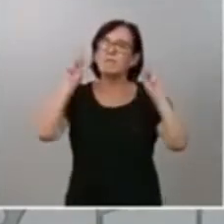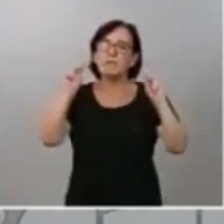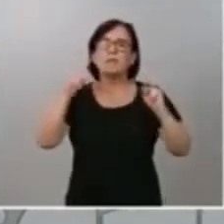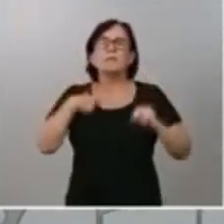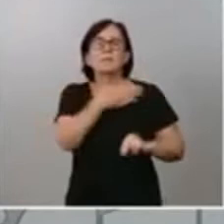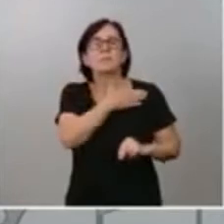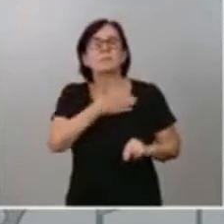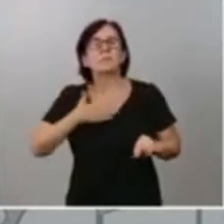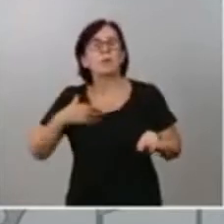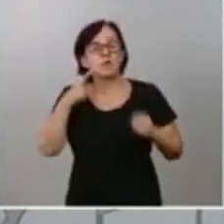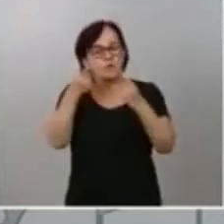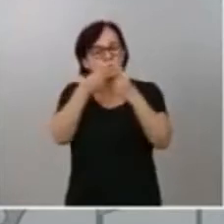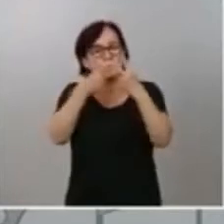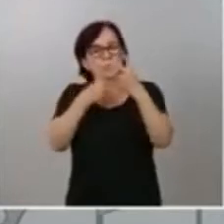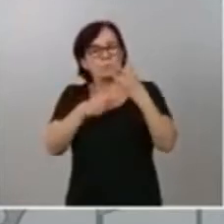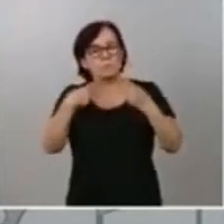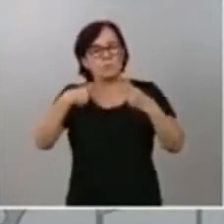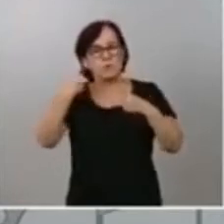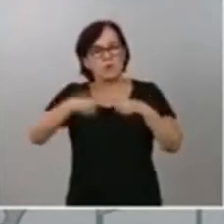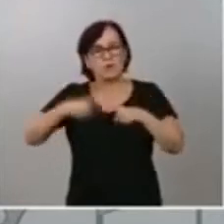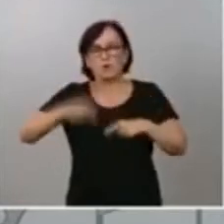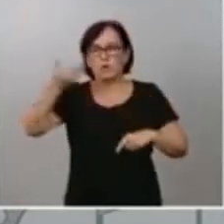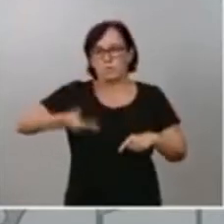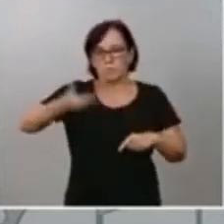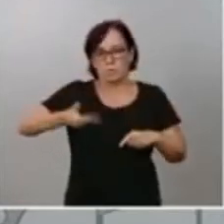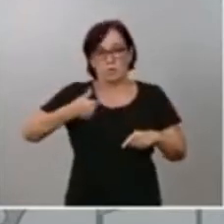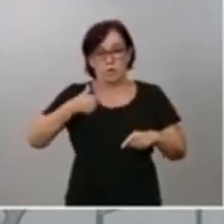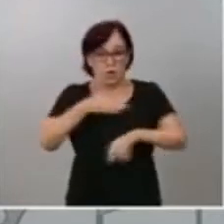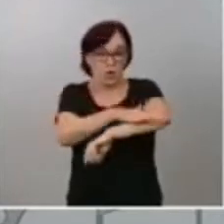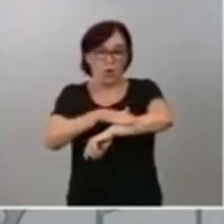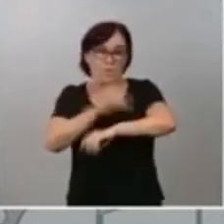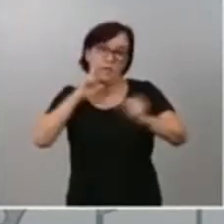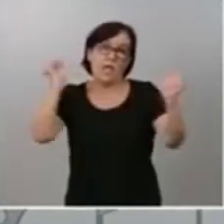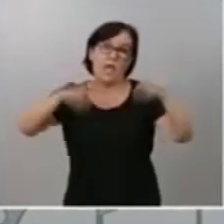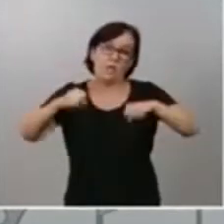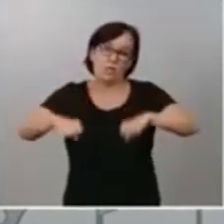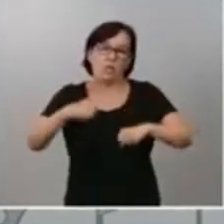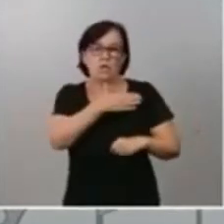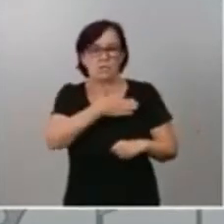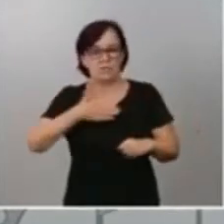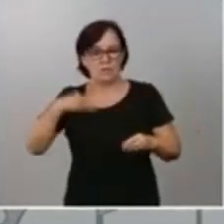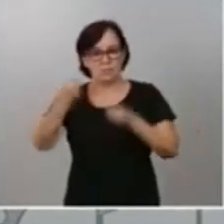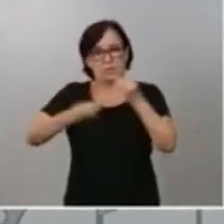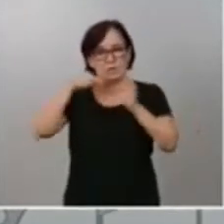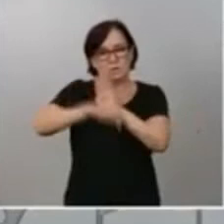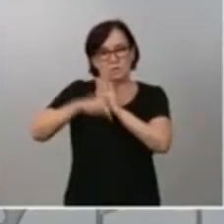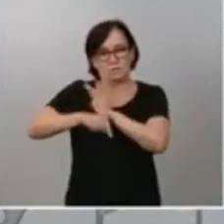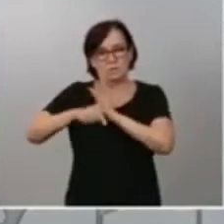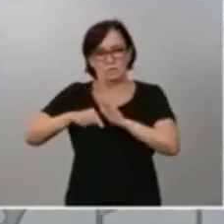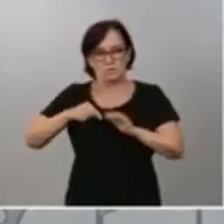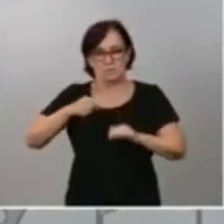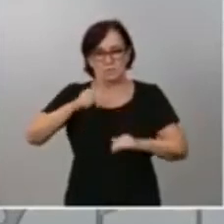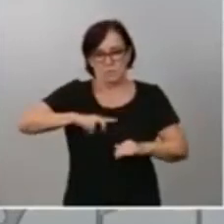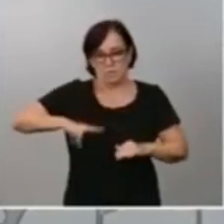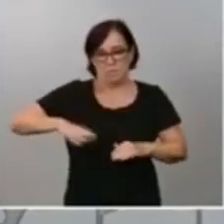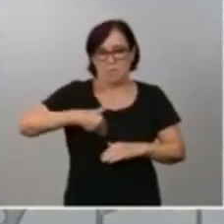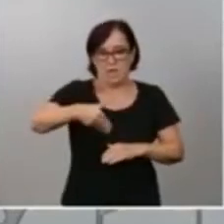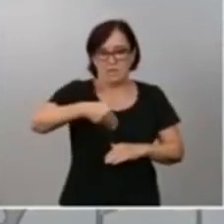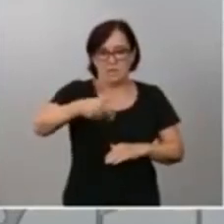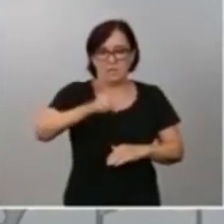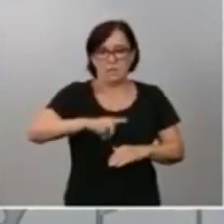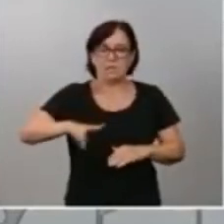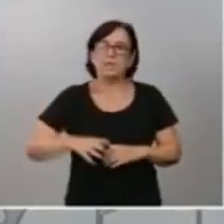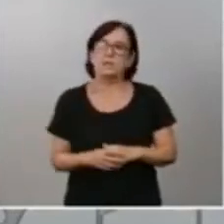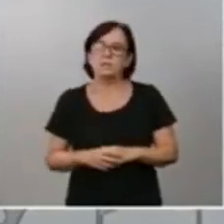puntos más relevantes, a juicio del Gobierno, de estos acuerdos que pretendemos desarrollar durante los próximos meses. Paso, si